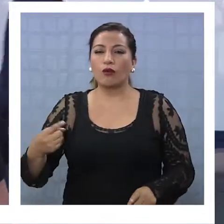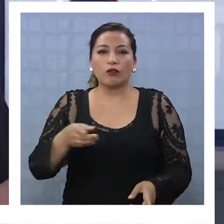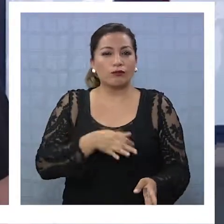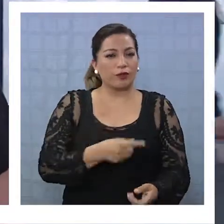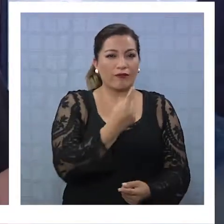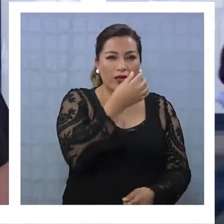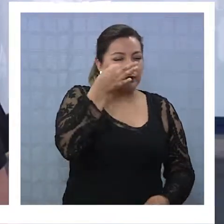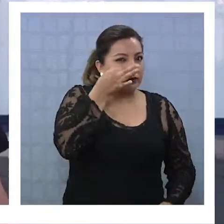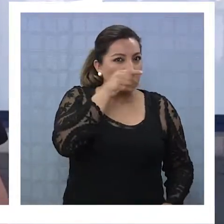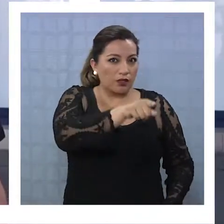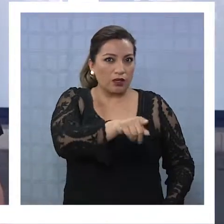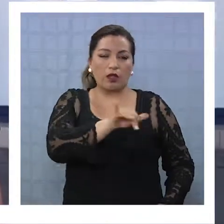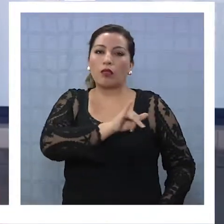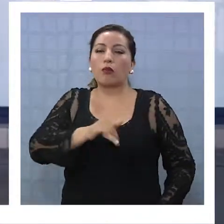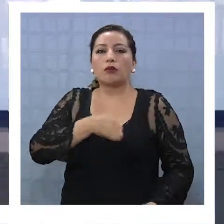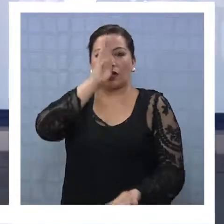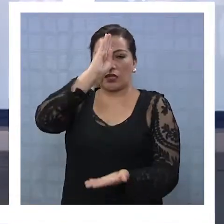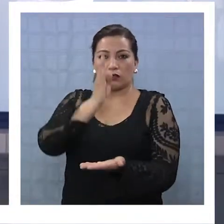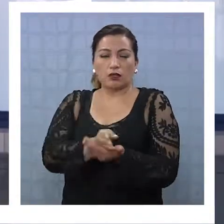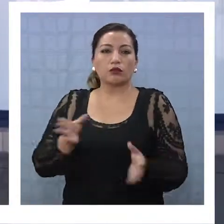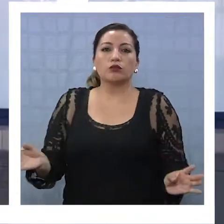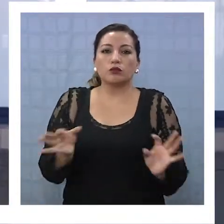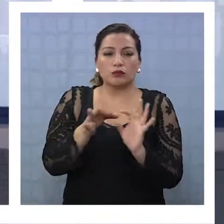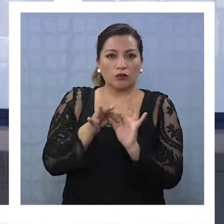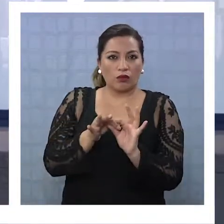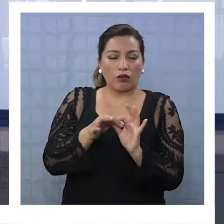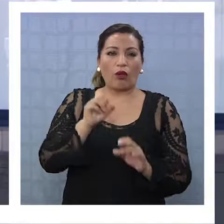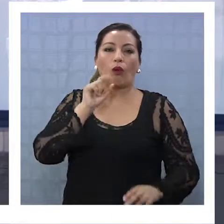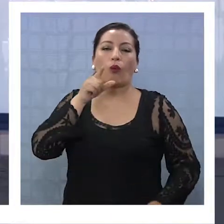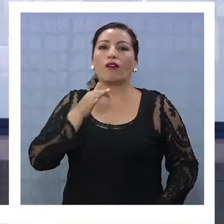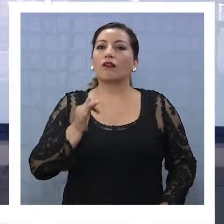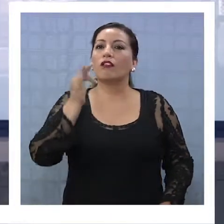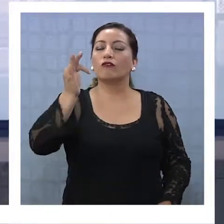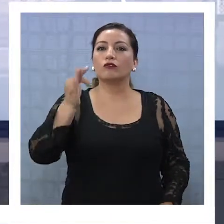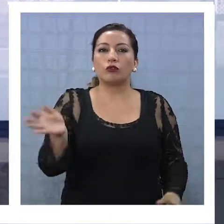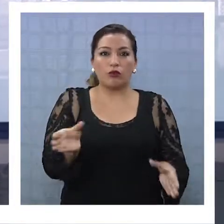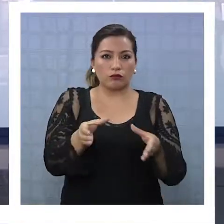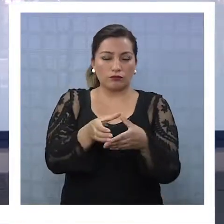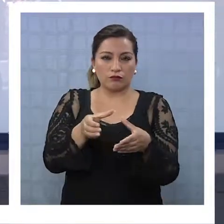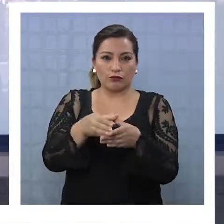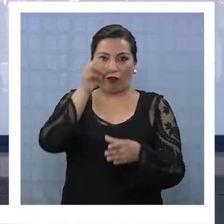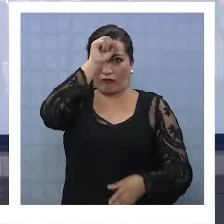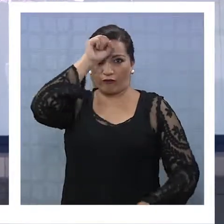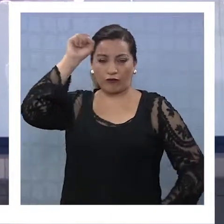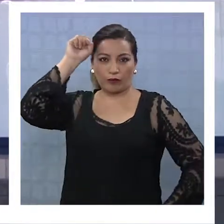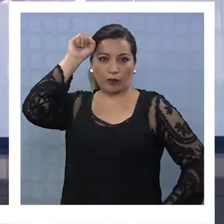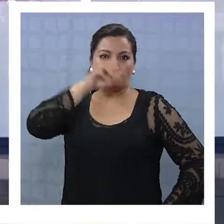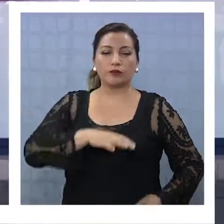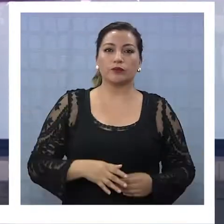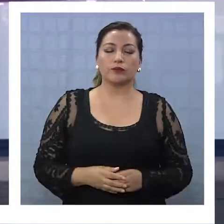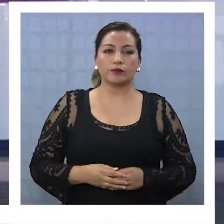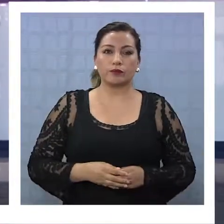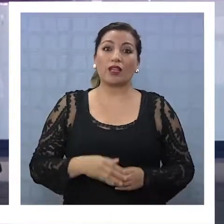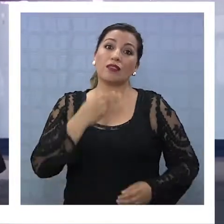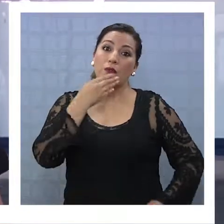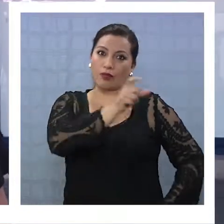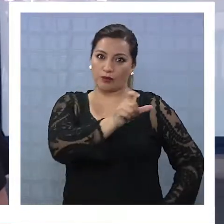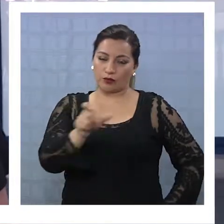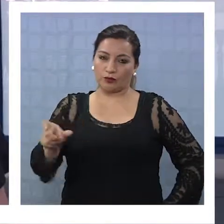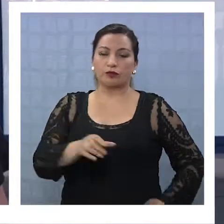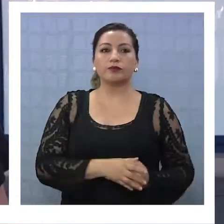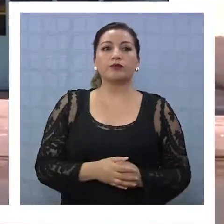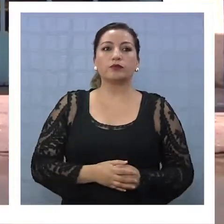a caso, y veremos y después decidiremos en conjunto cuál va a ser el futuro de esta compañía